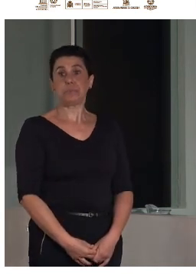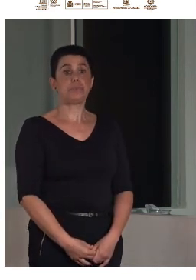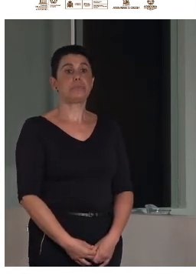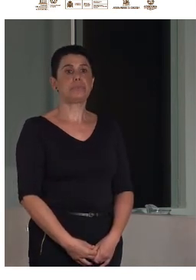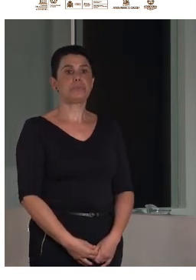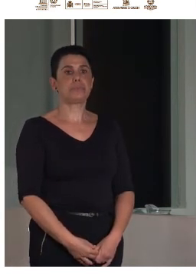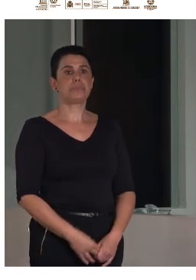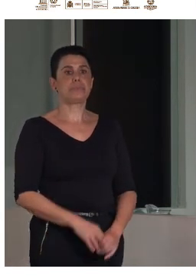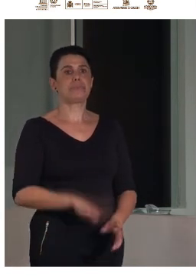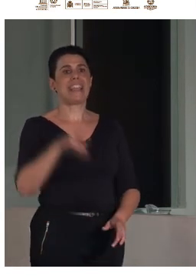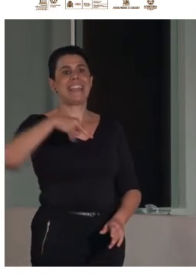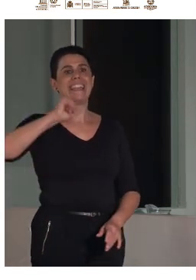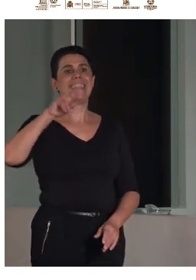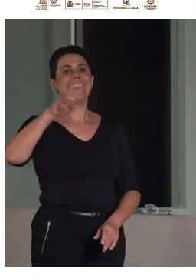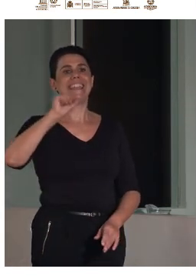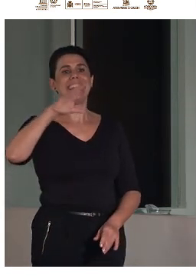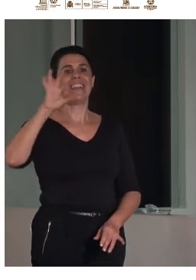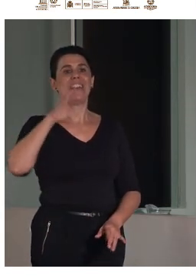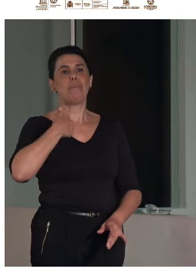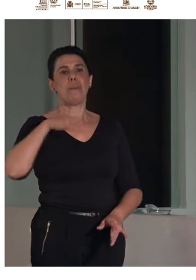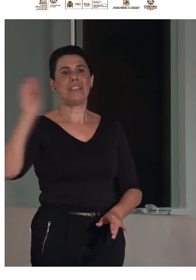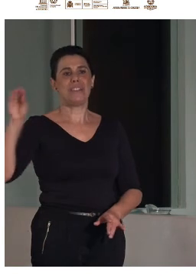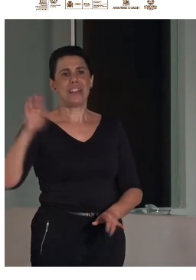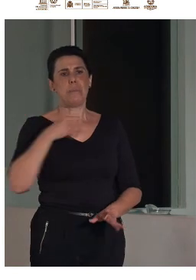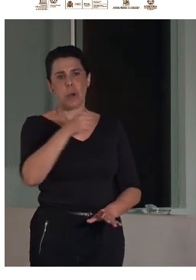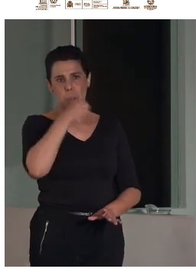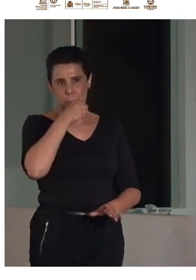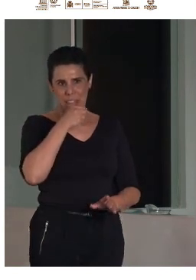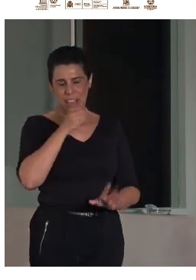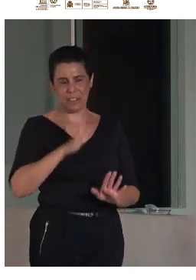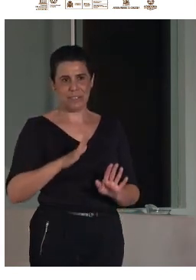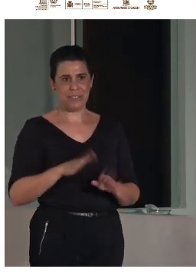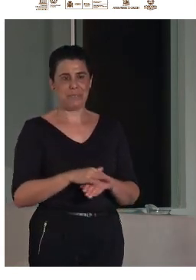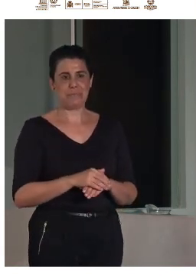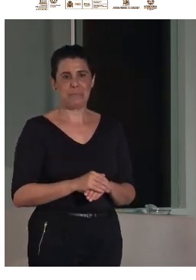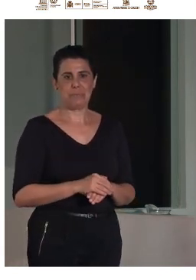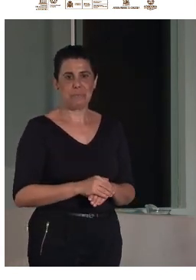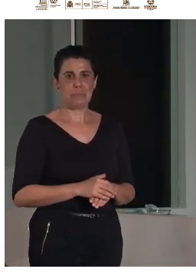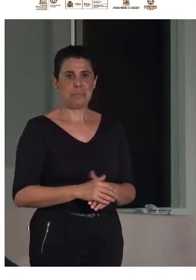si para que pueda recogerse